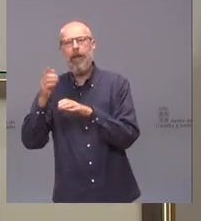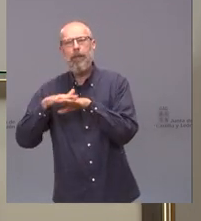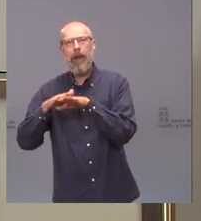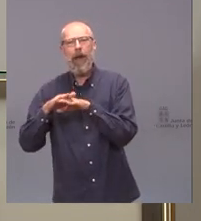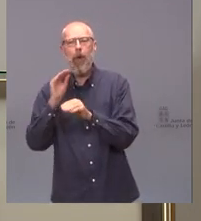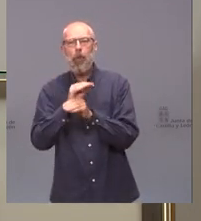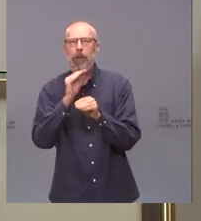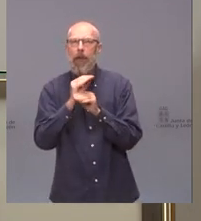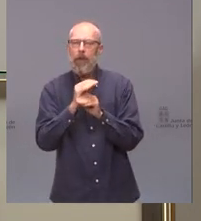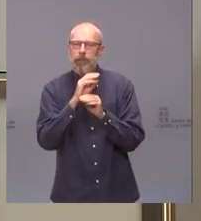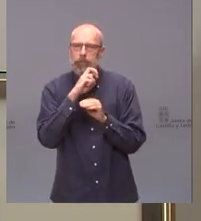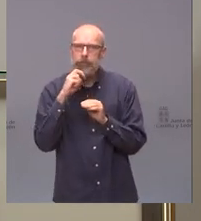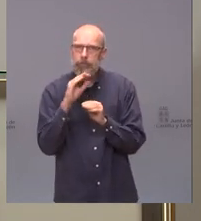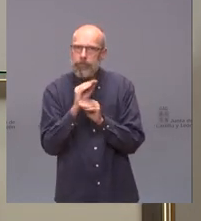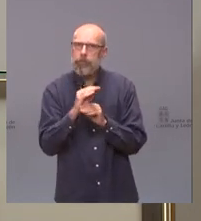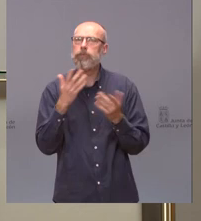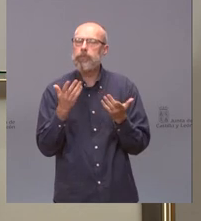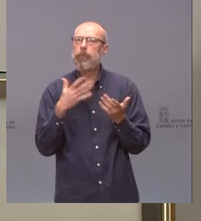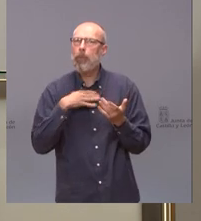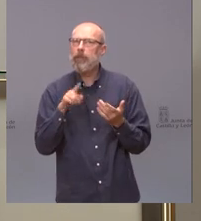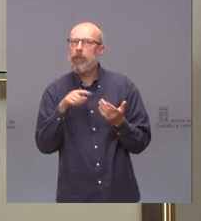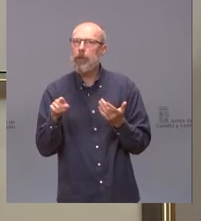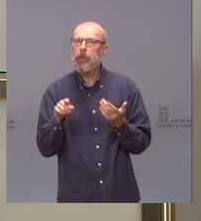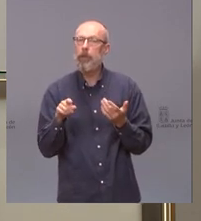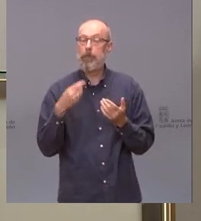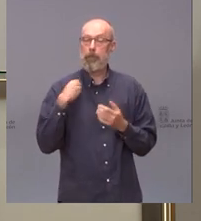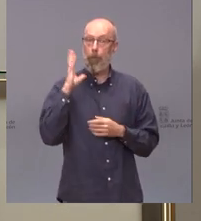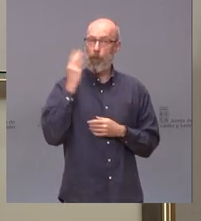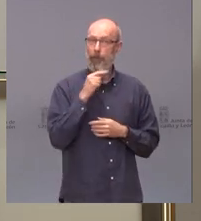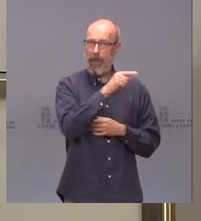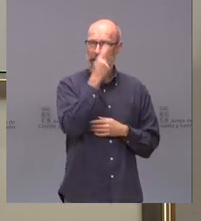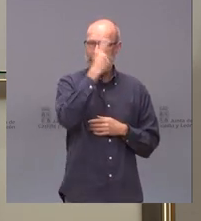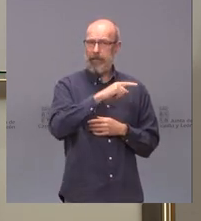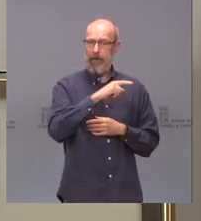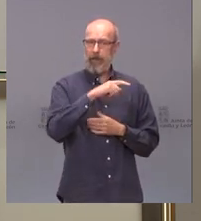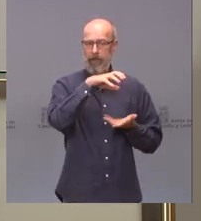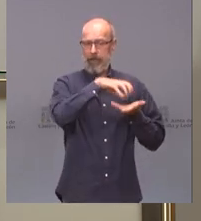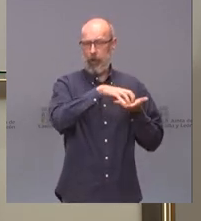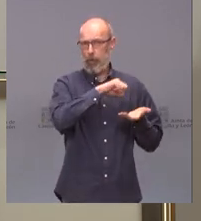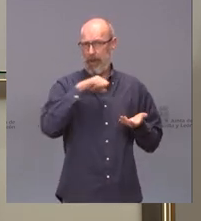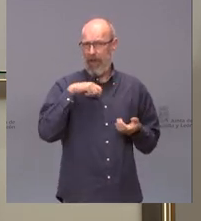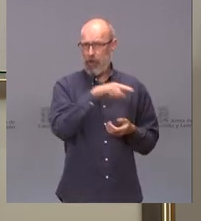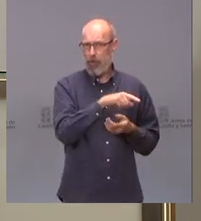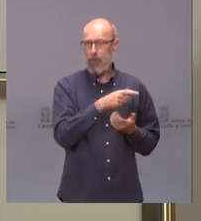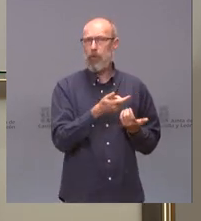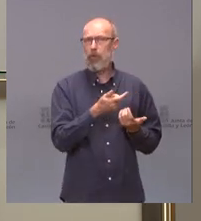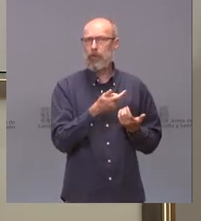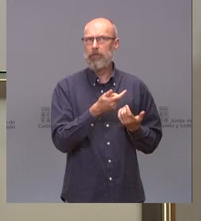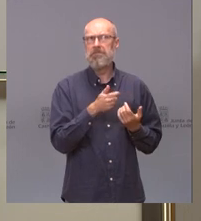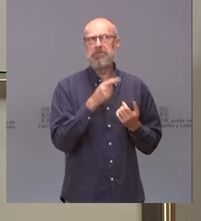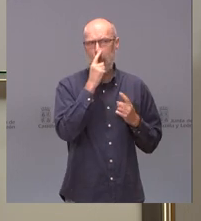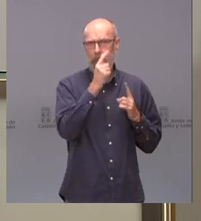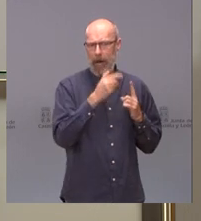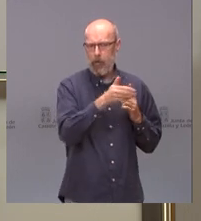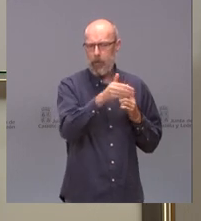Y en Ponferrada hemos sabido que una clínica privada va a habilitar en un plazo de un año